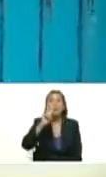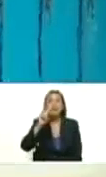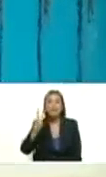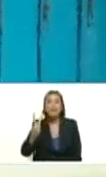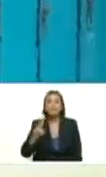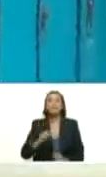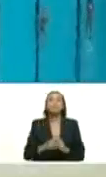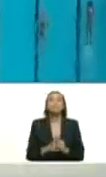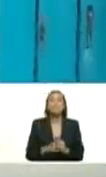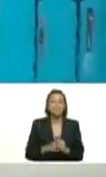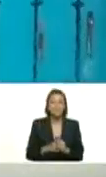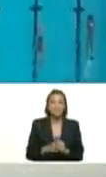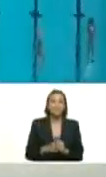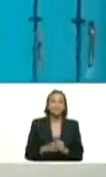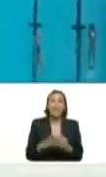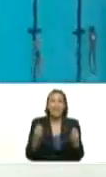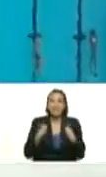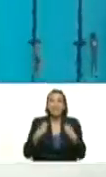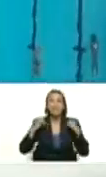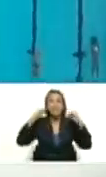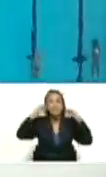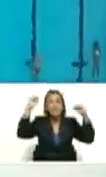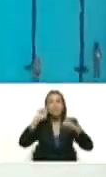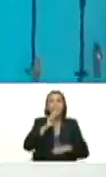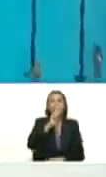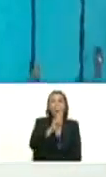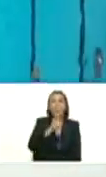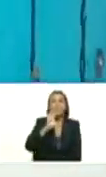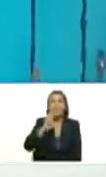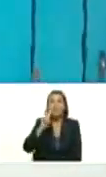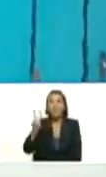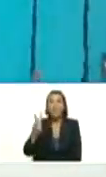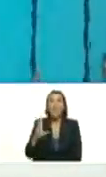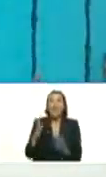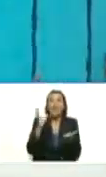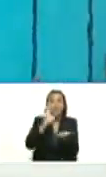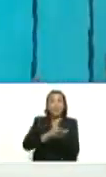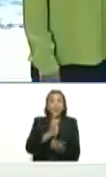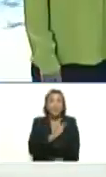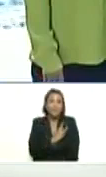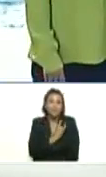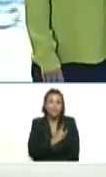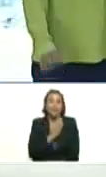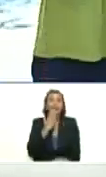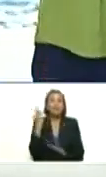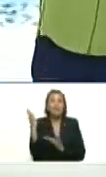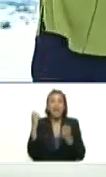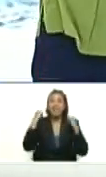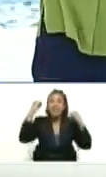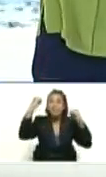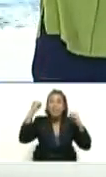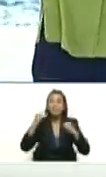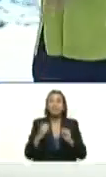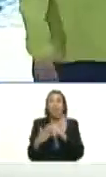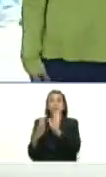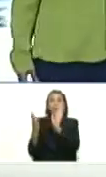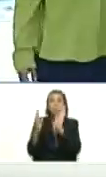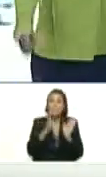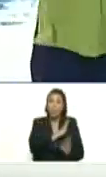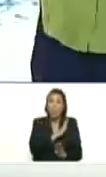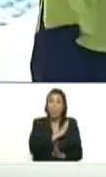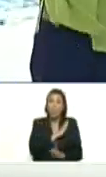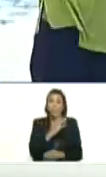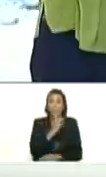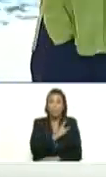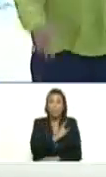UCB que viva la UCB que viva la ciudad universitaria que viva el patrimonio arquitectónico